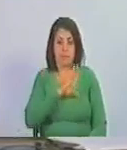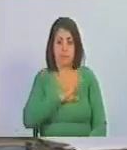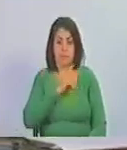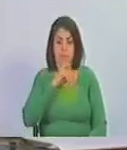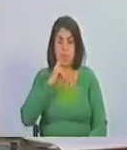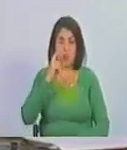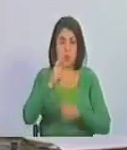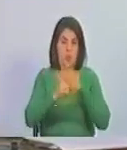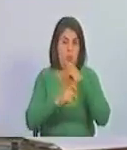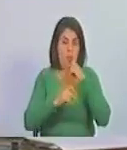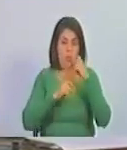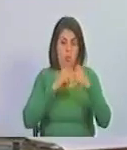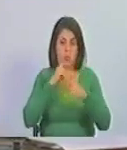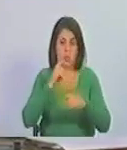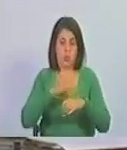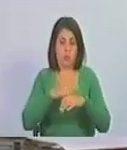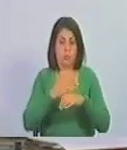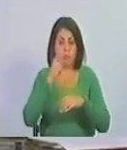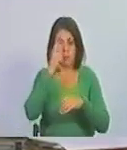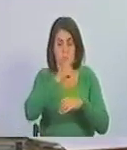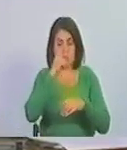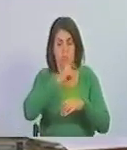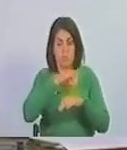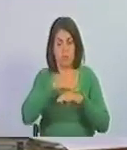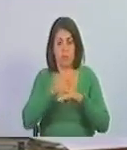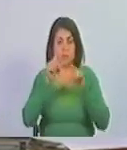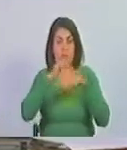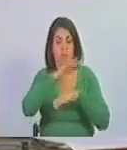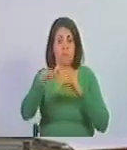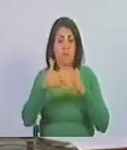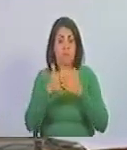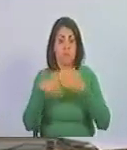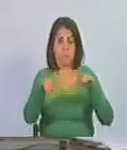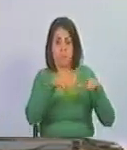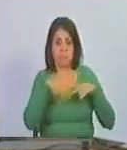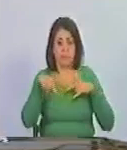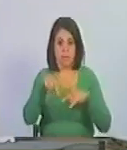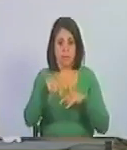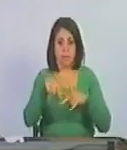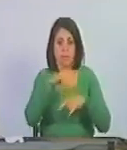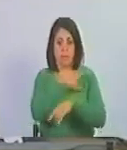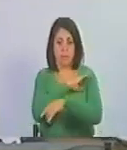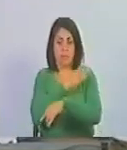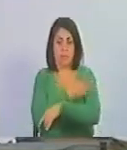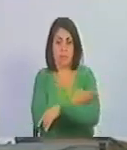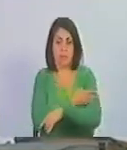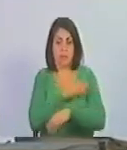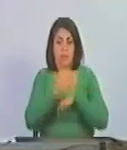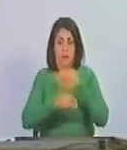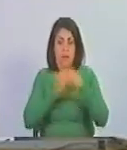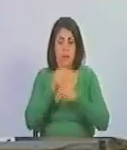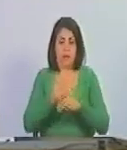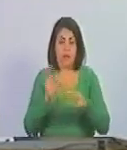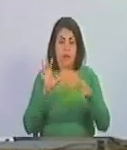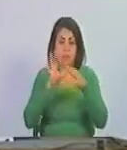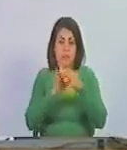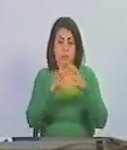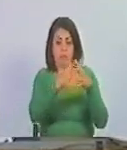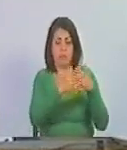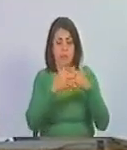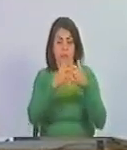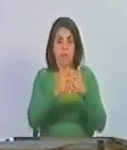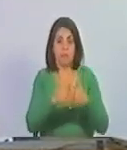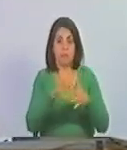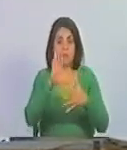lobby judío y sionista en todos los espacios de poder de los Estados Unidos de América